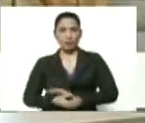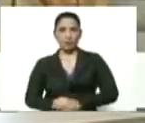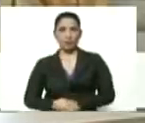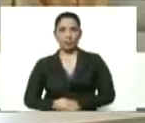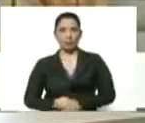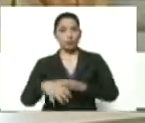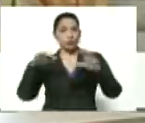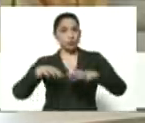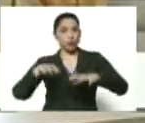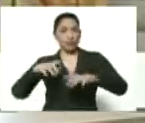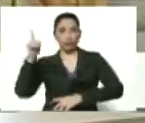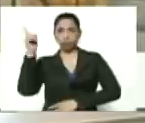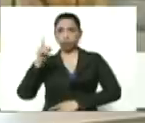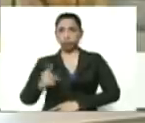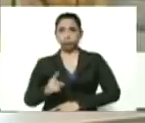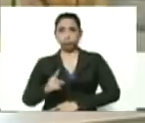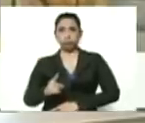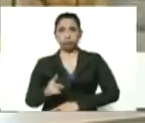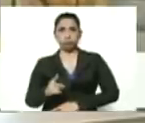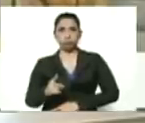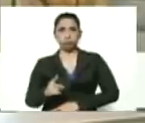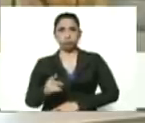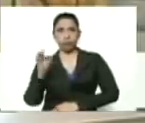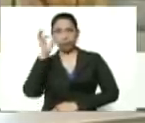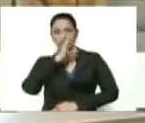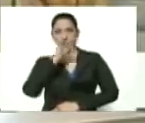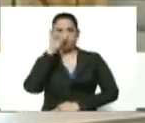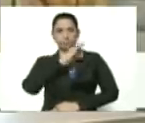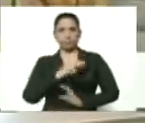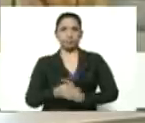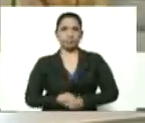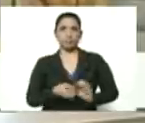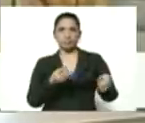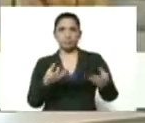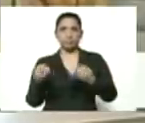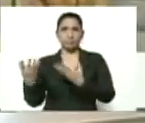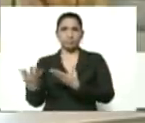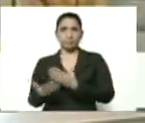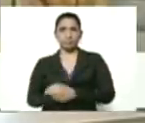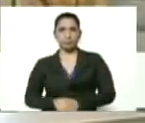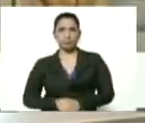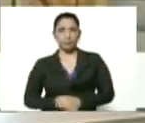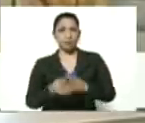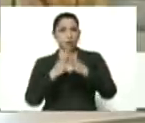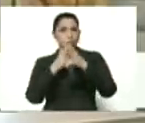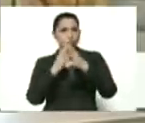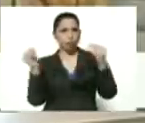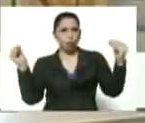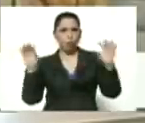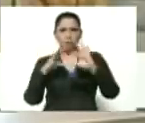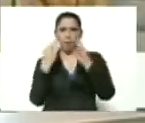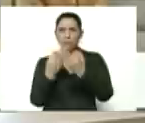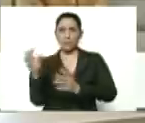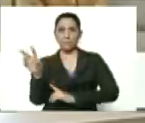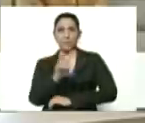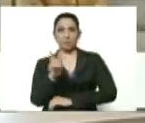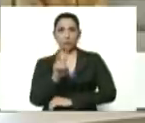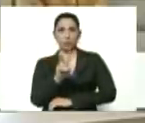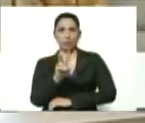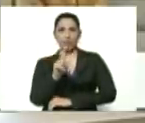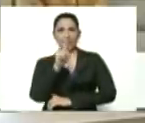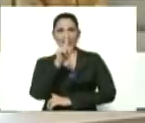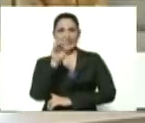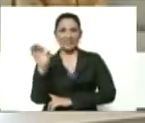llueva, trueno, relampaguee, el pernil llegará gustoso a la familia venezolana, 100